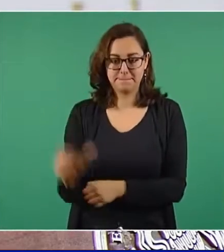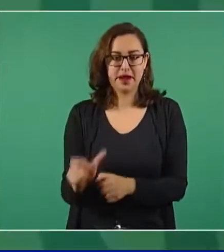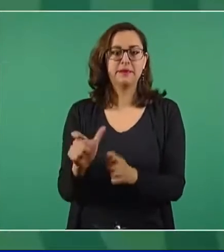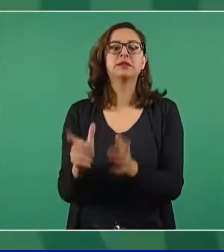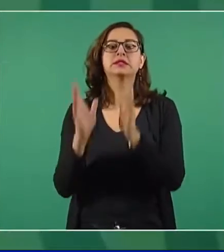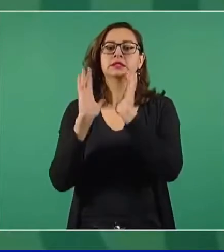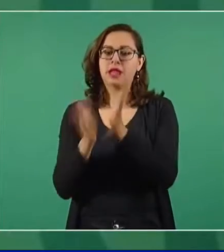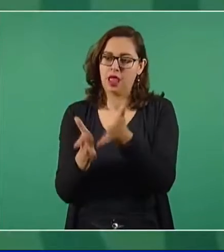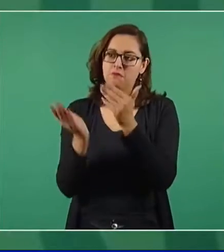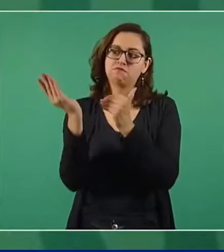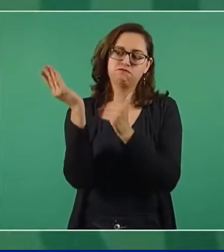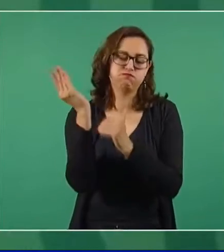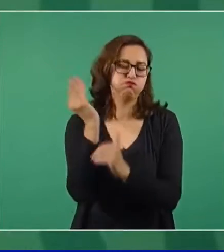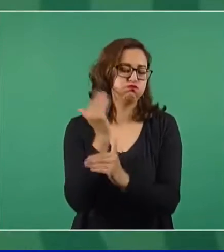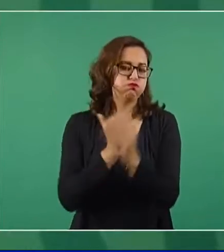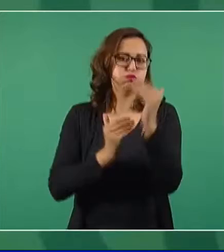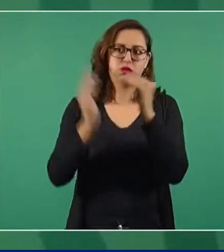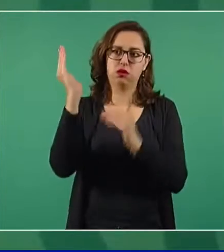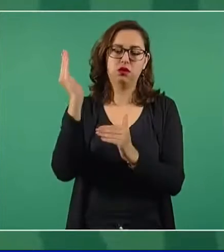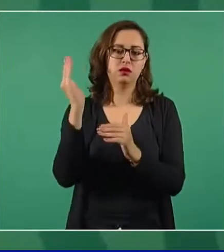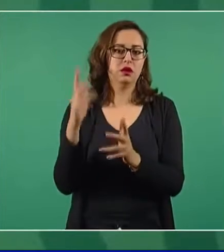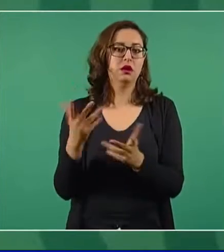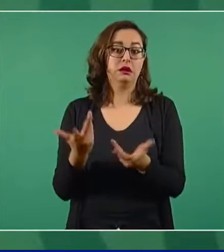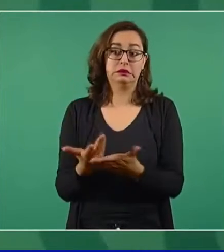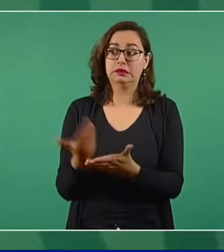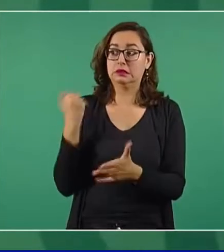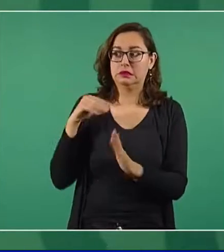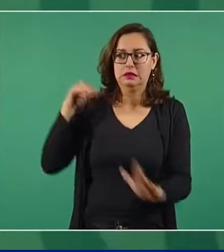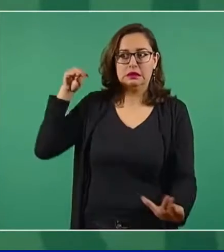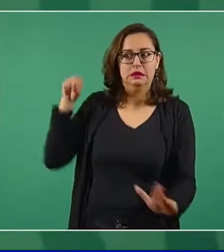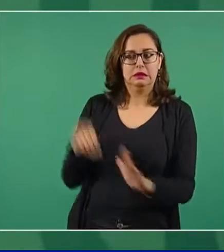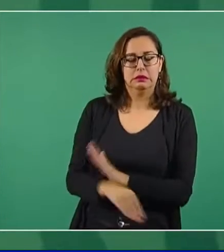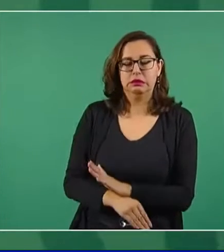hoyo en que se encontraba.